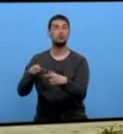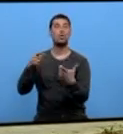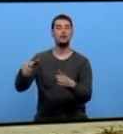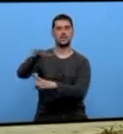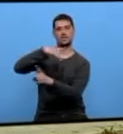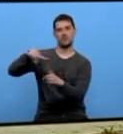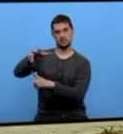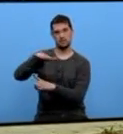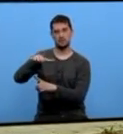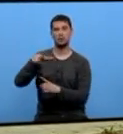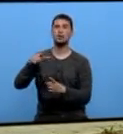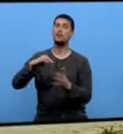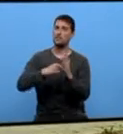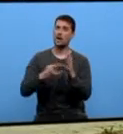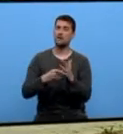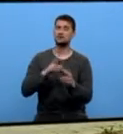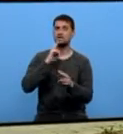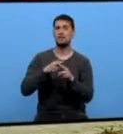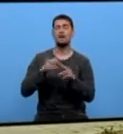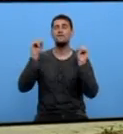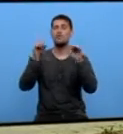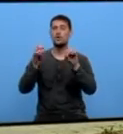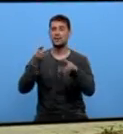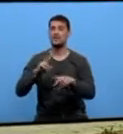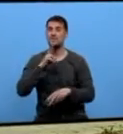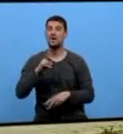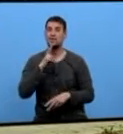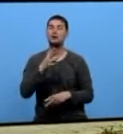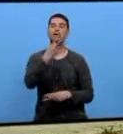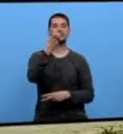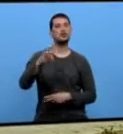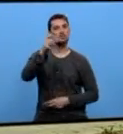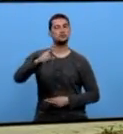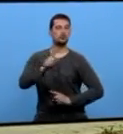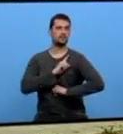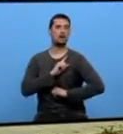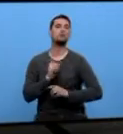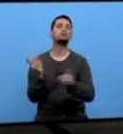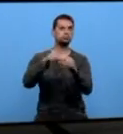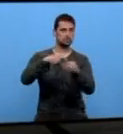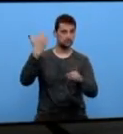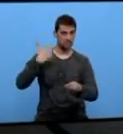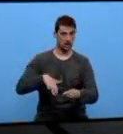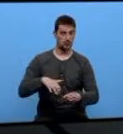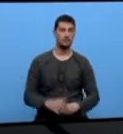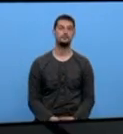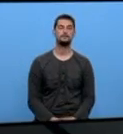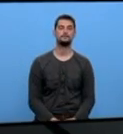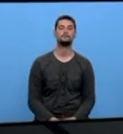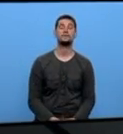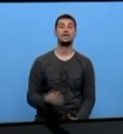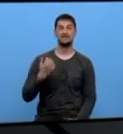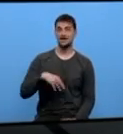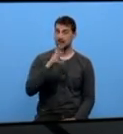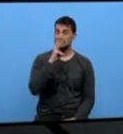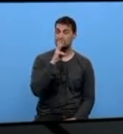o medio ambiente. O plan Formate en Verde estánse a beneficiar 300 desempregados da provincia. Por terceiro